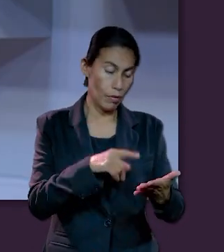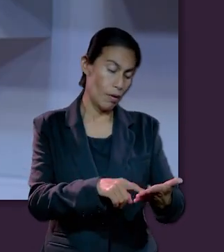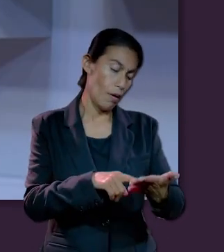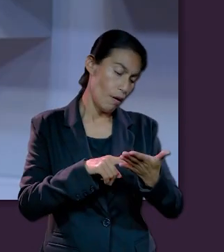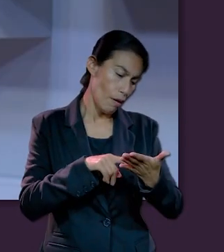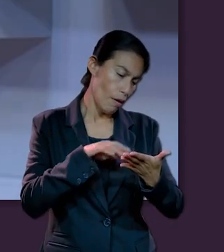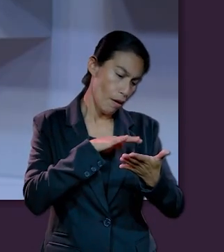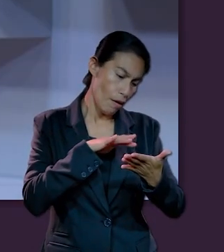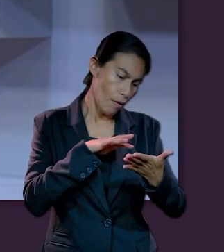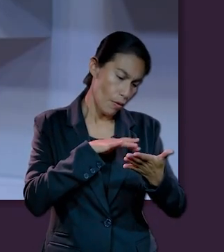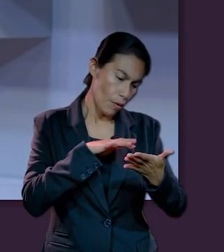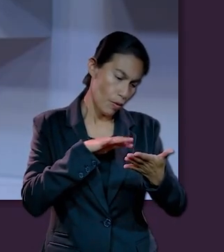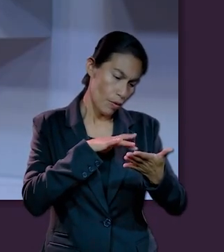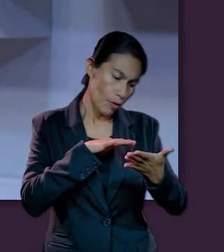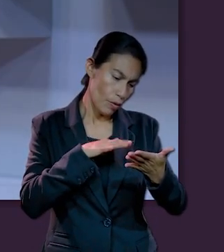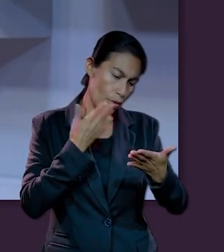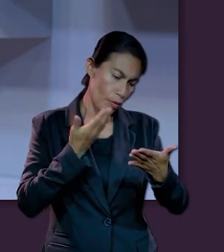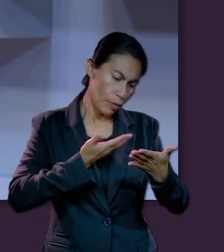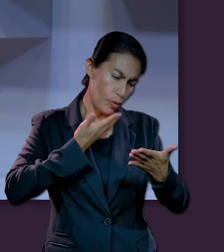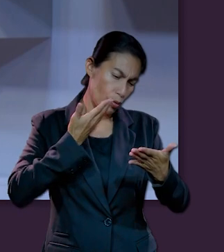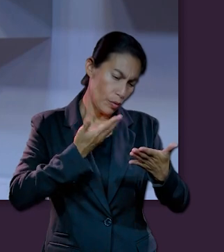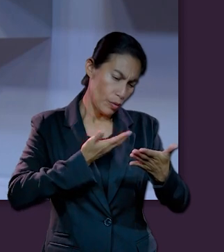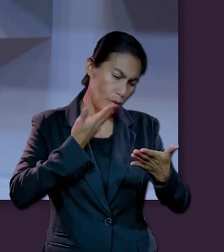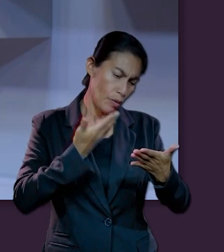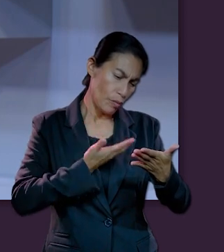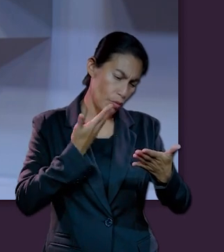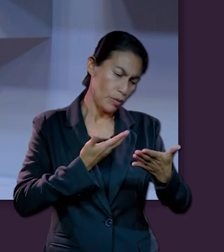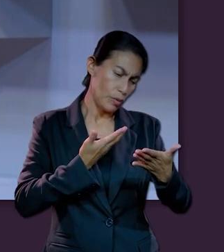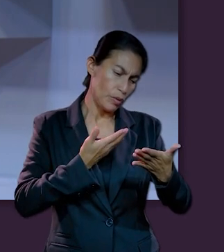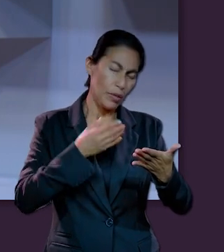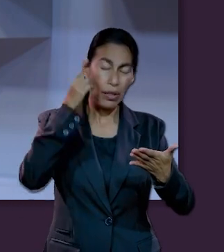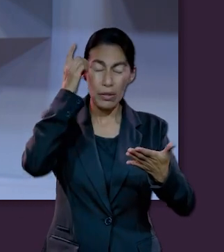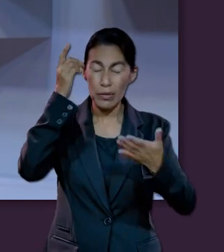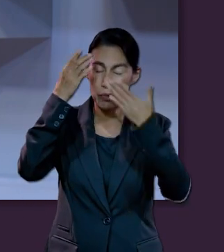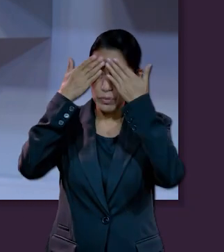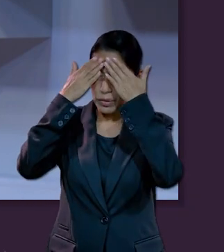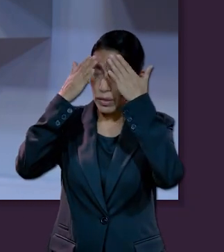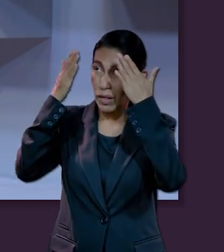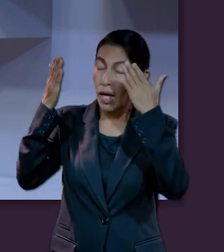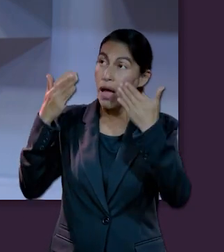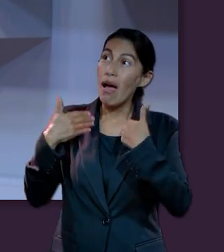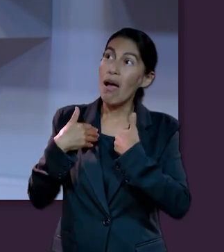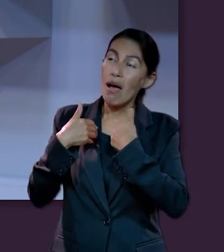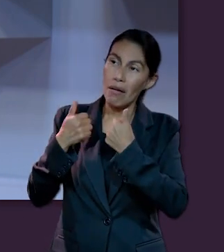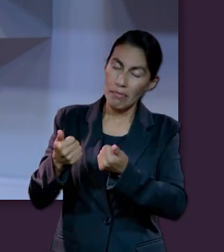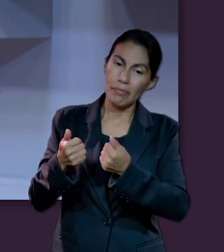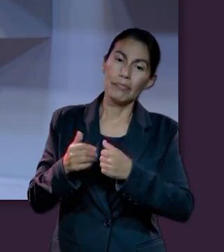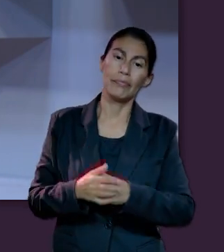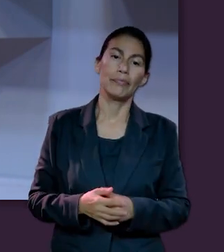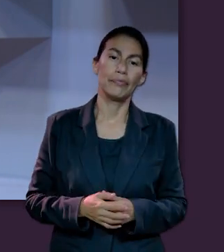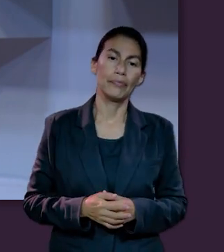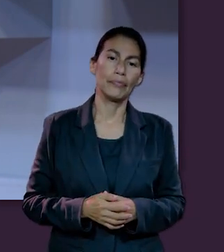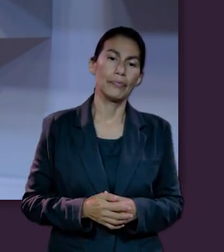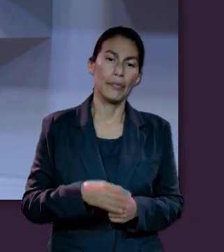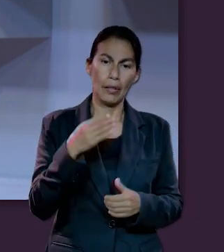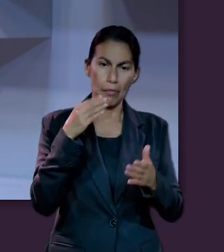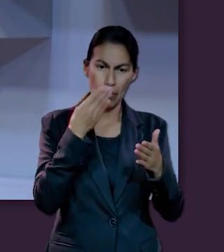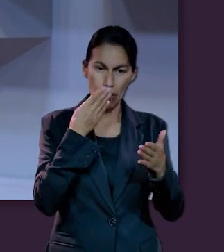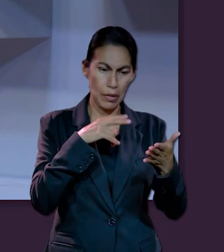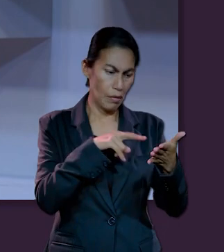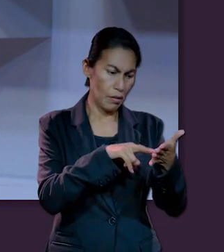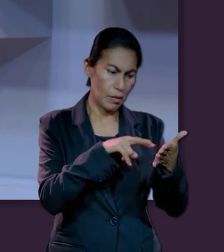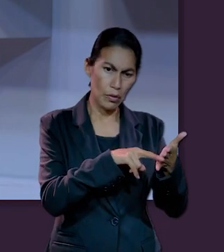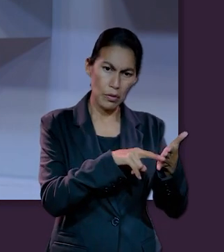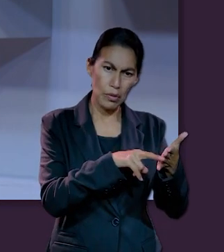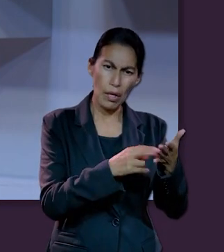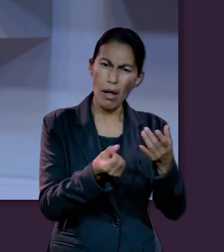nuestro conocimiento en la Biblia, cuando buscamos esos fundamentos bíblicos para explicar esto que comprendemos, utilizamos